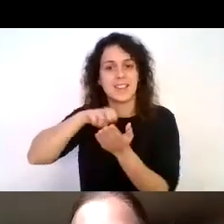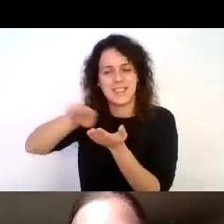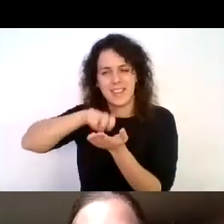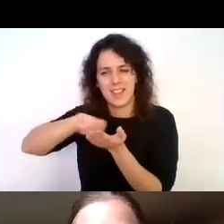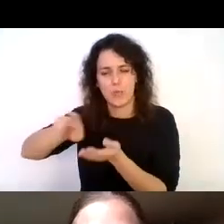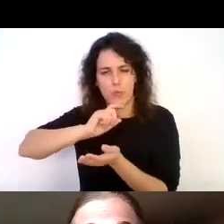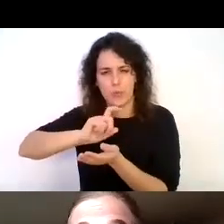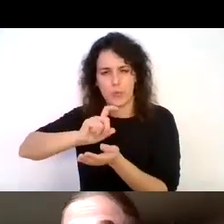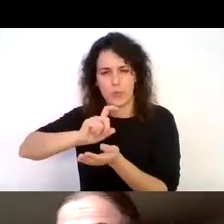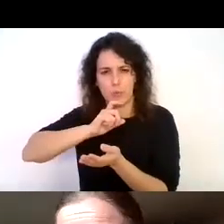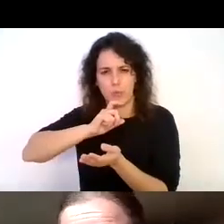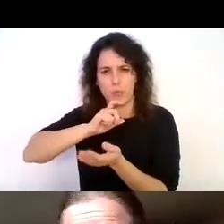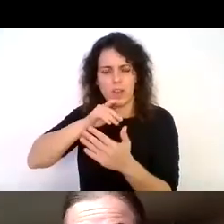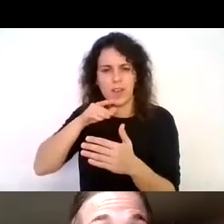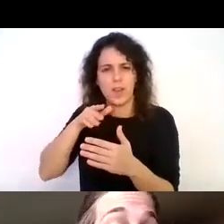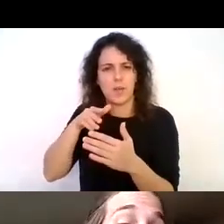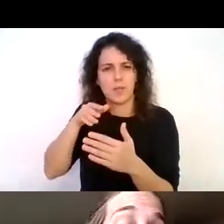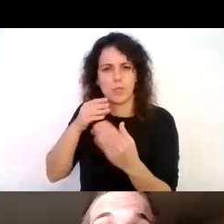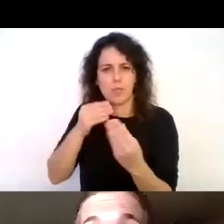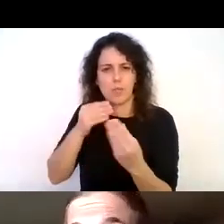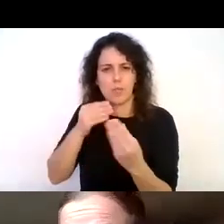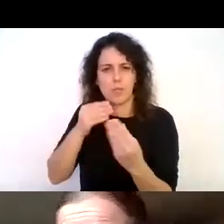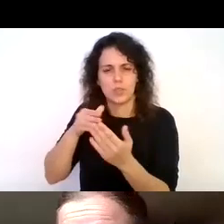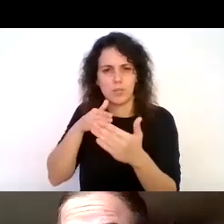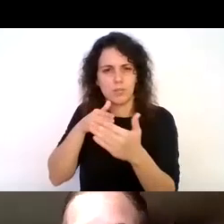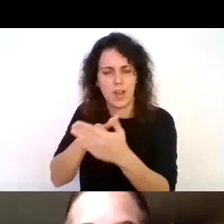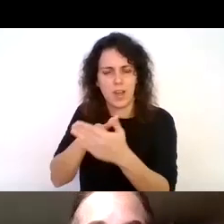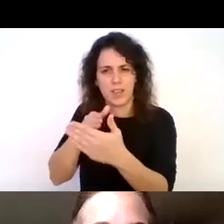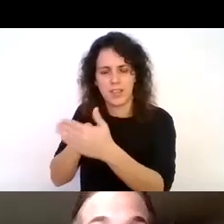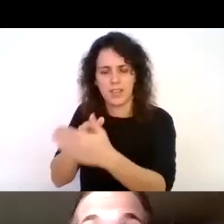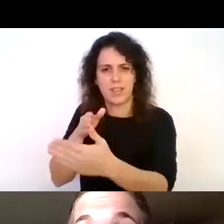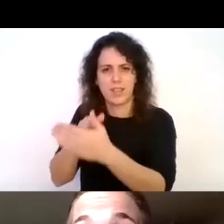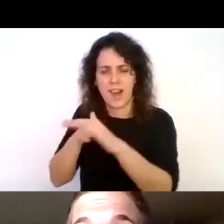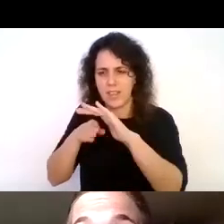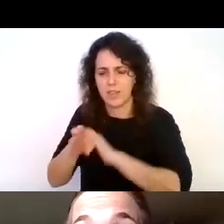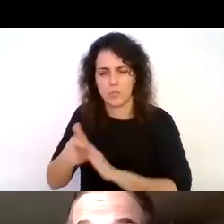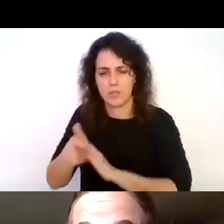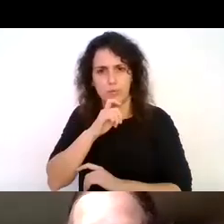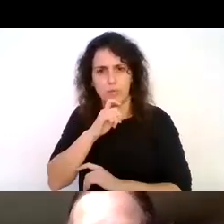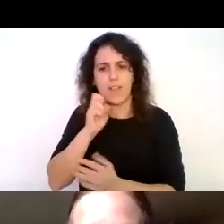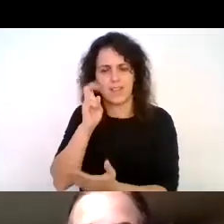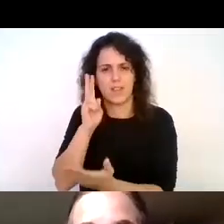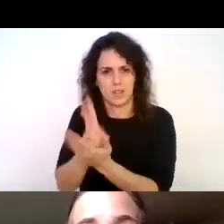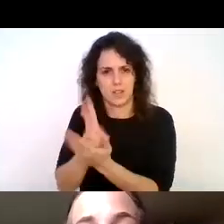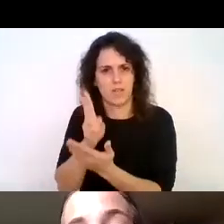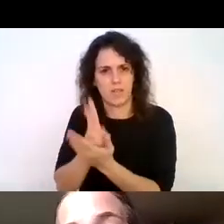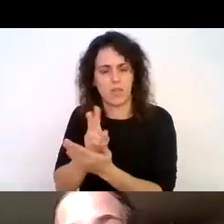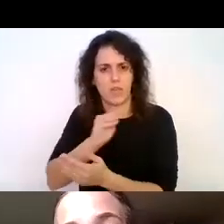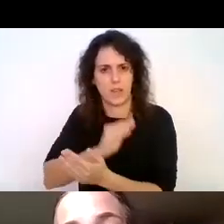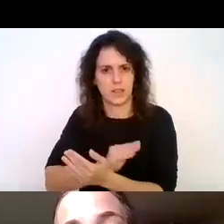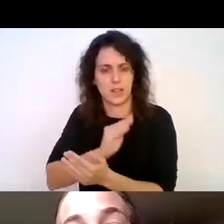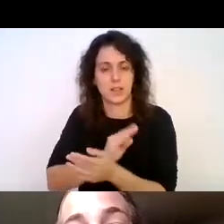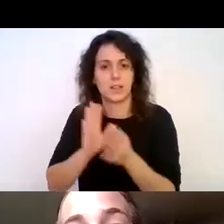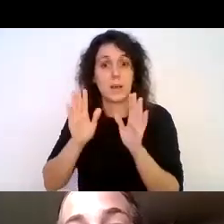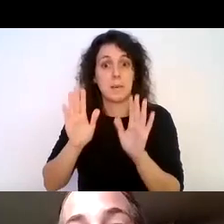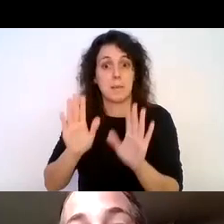donde hay muchos barros es difícil de acceso tiene muchos desafíos pero